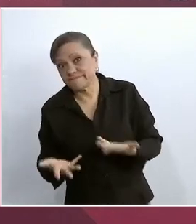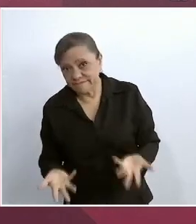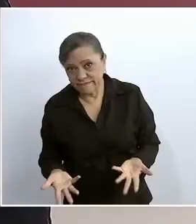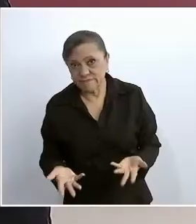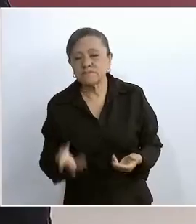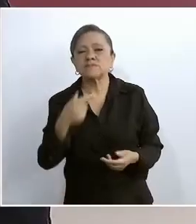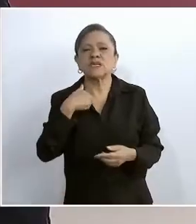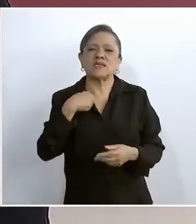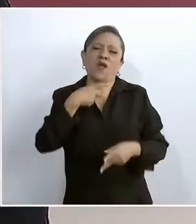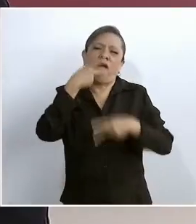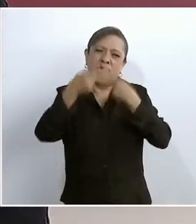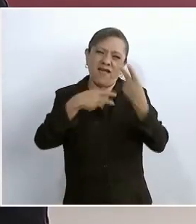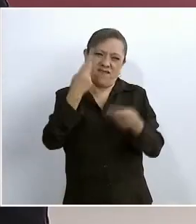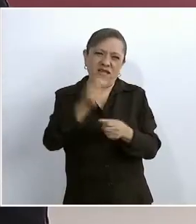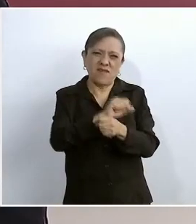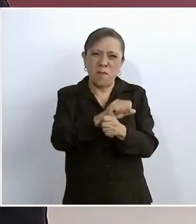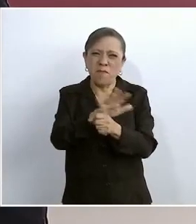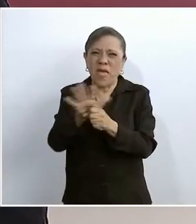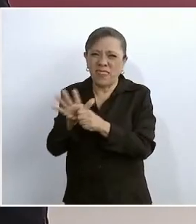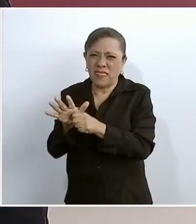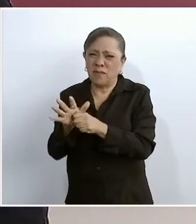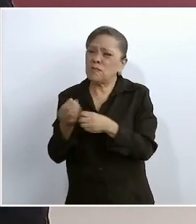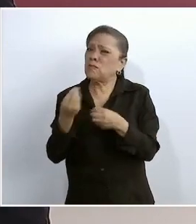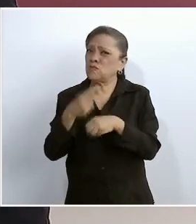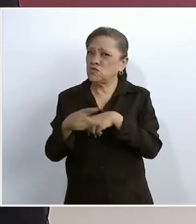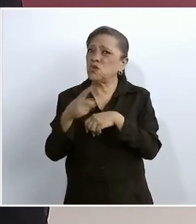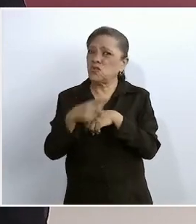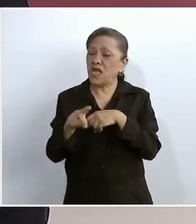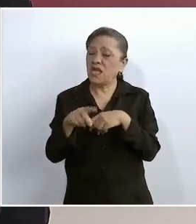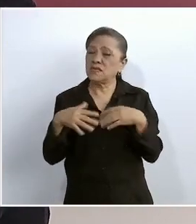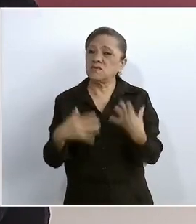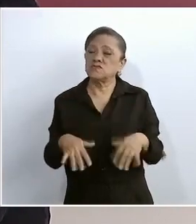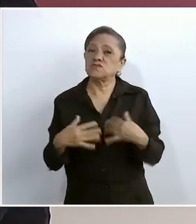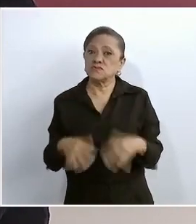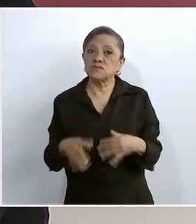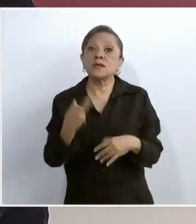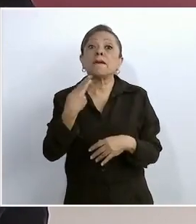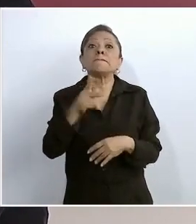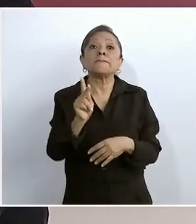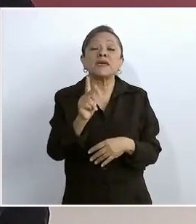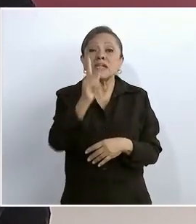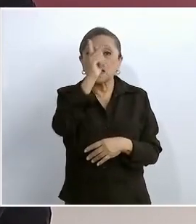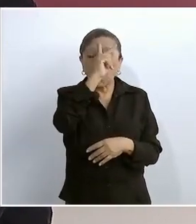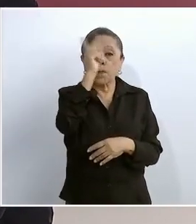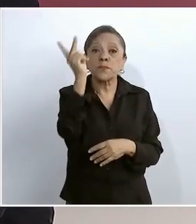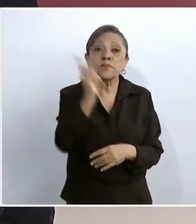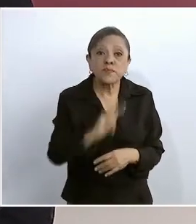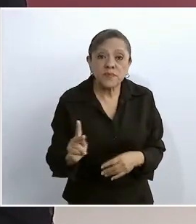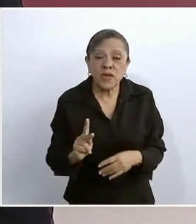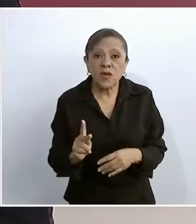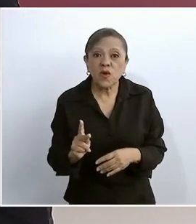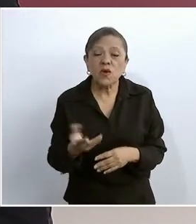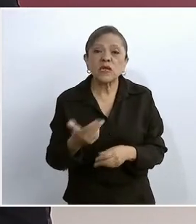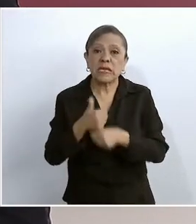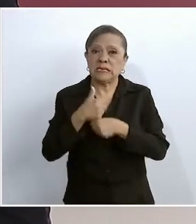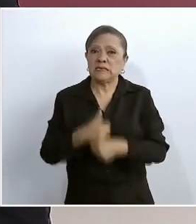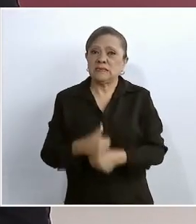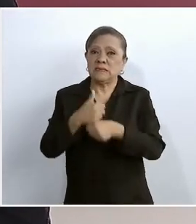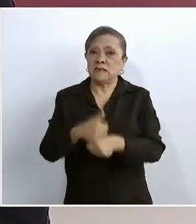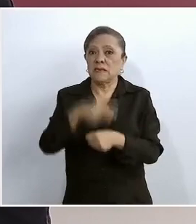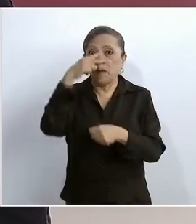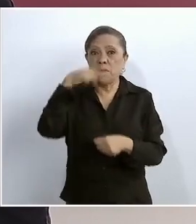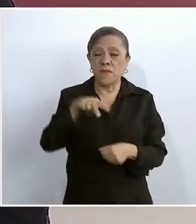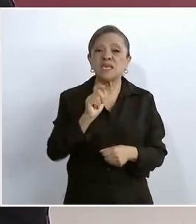pandemia que nos hizo mucho daño, pero lo peor que ha padecido México